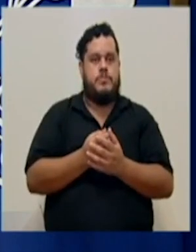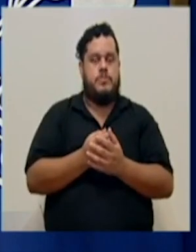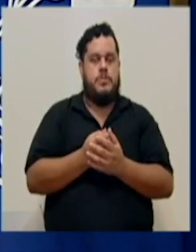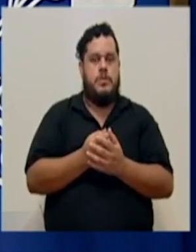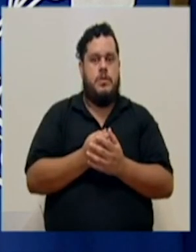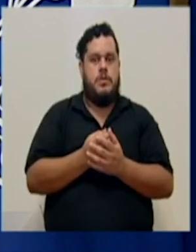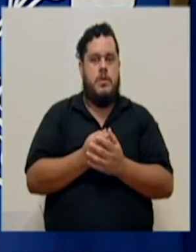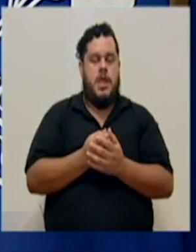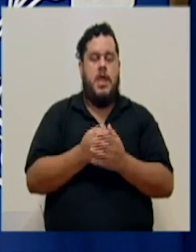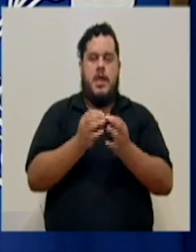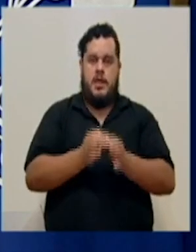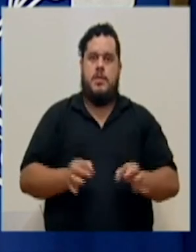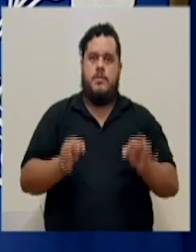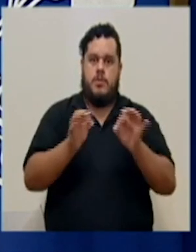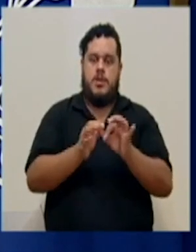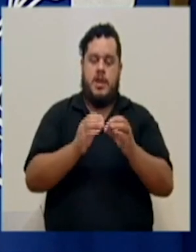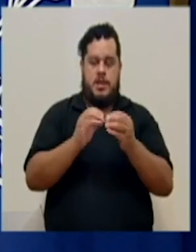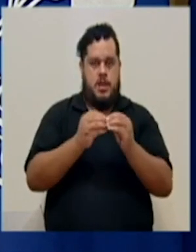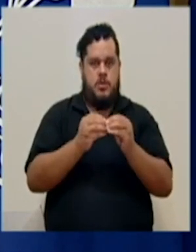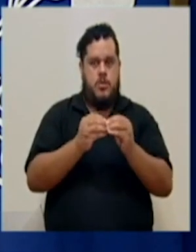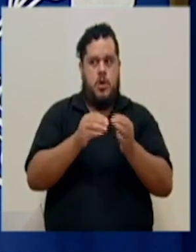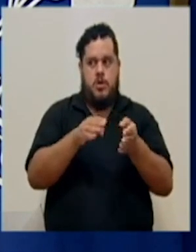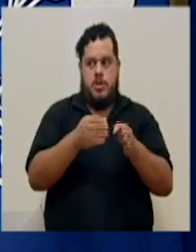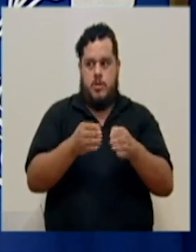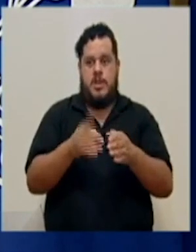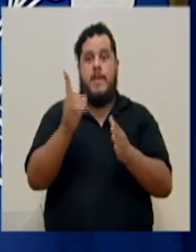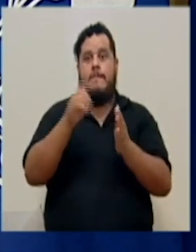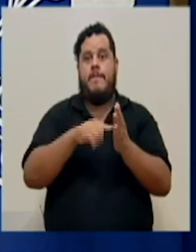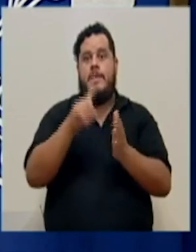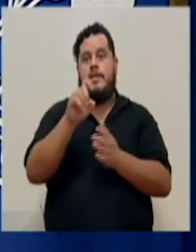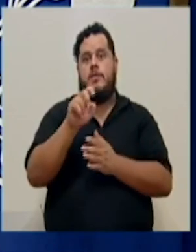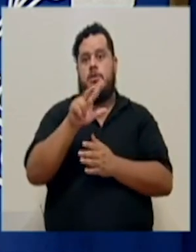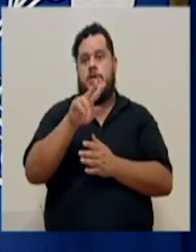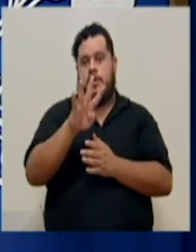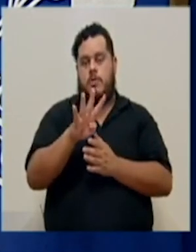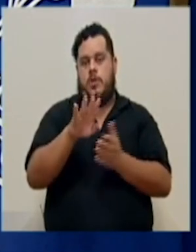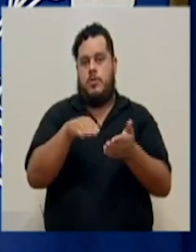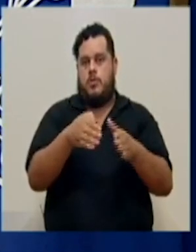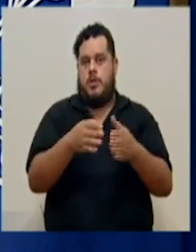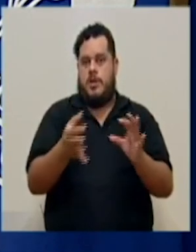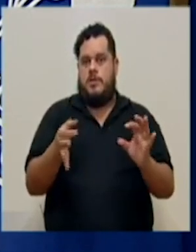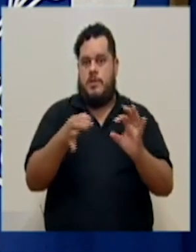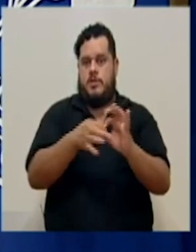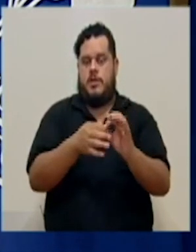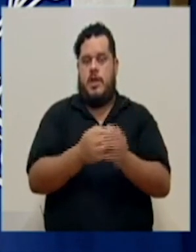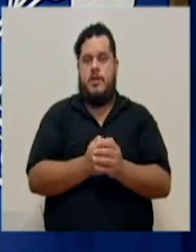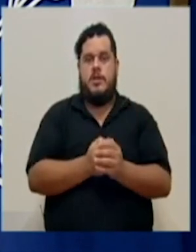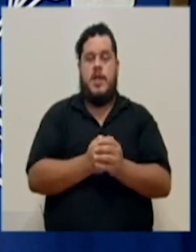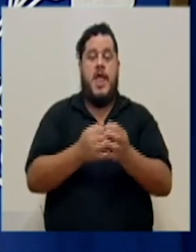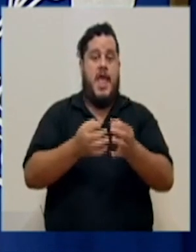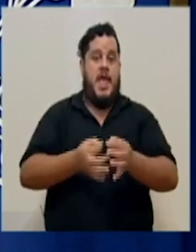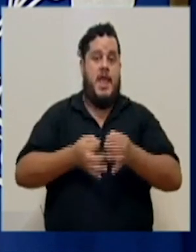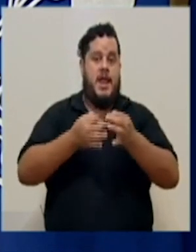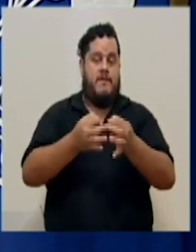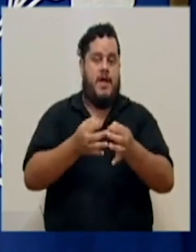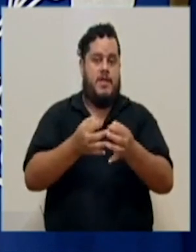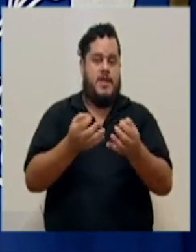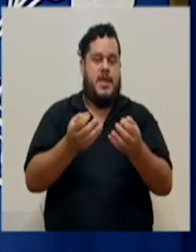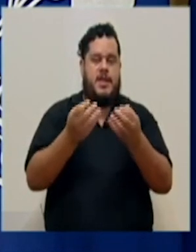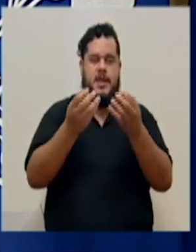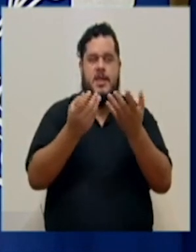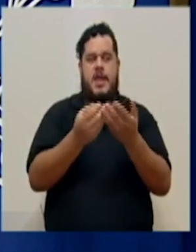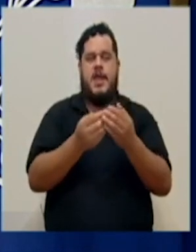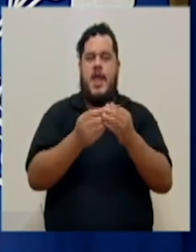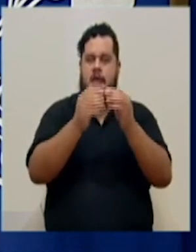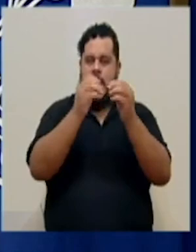importante cantidad de decesos, ya 1.134 decesos relacionados, pues, el avance, que tiene que ser minucioso,